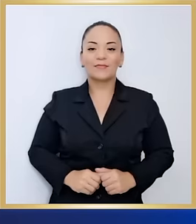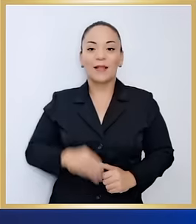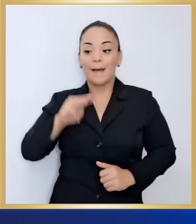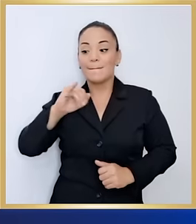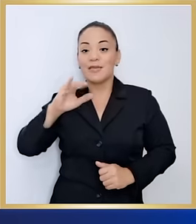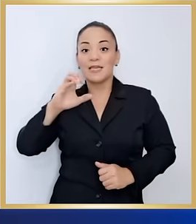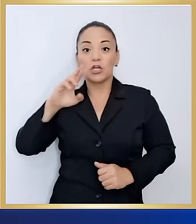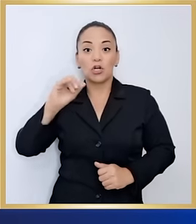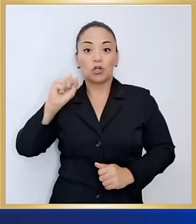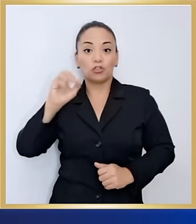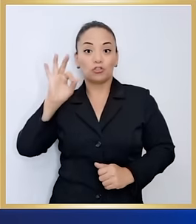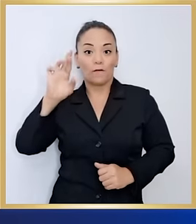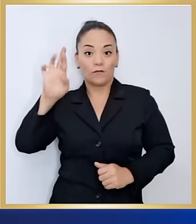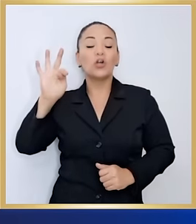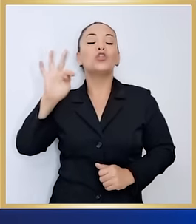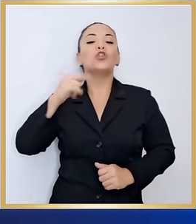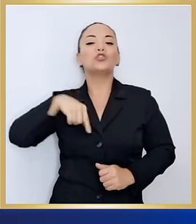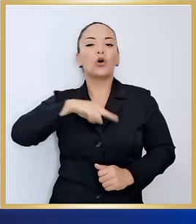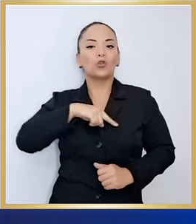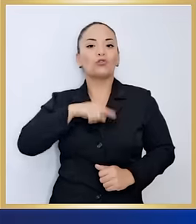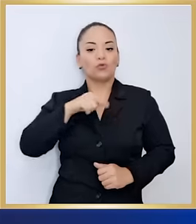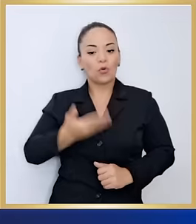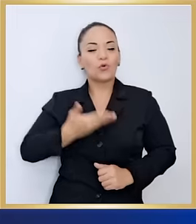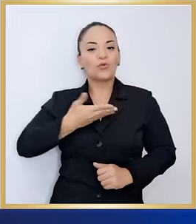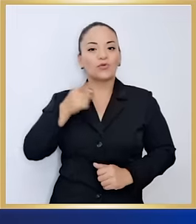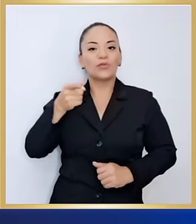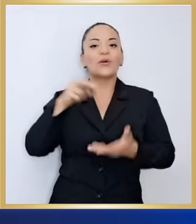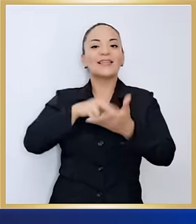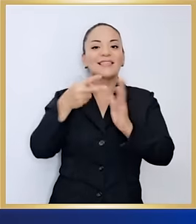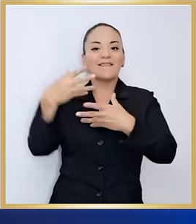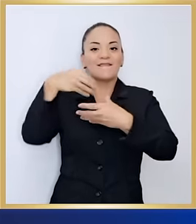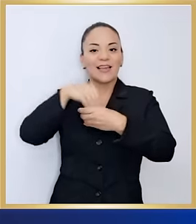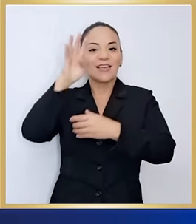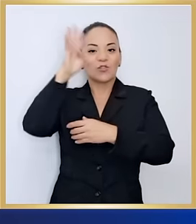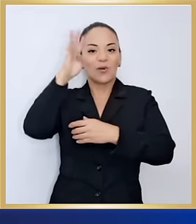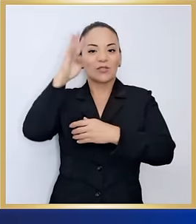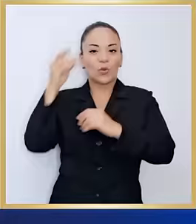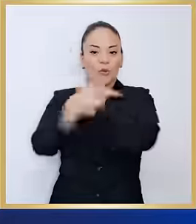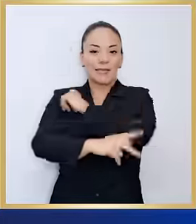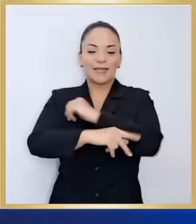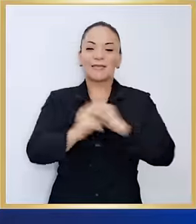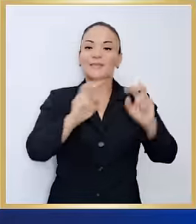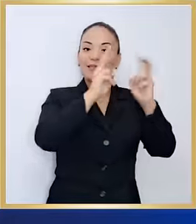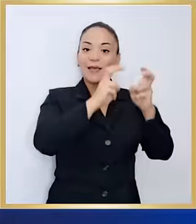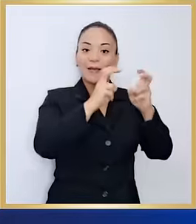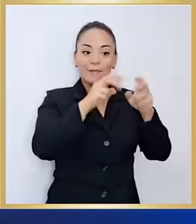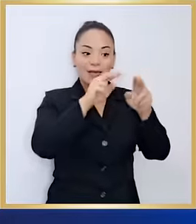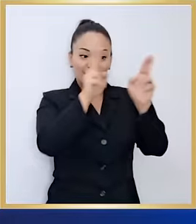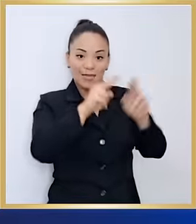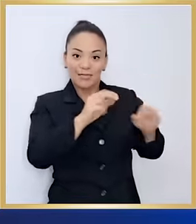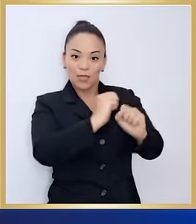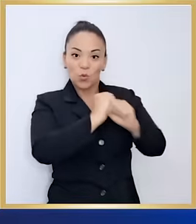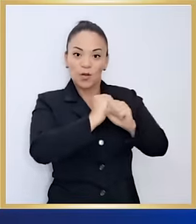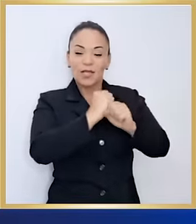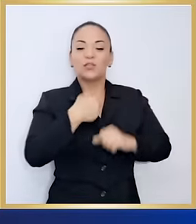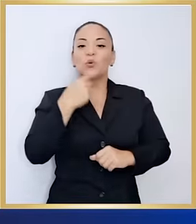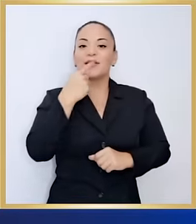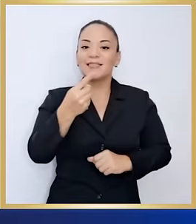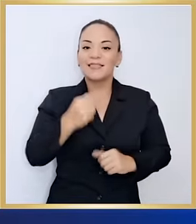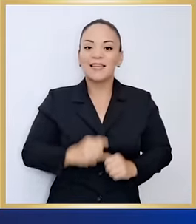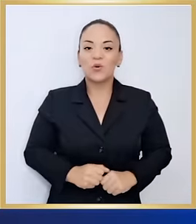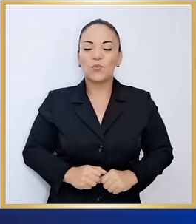En Microsoft estamos muy orgullosos de lo que esto implica para la innovación en el país. Con respecto a la ciberseguridad,